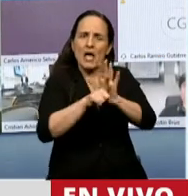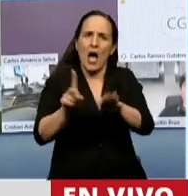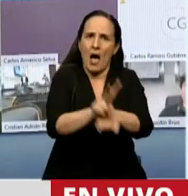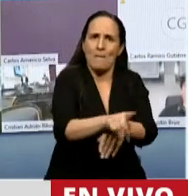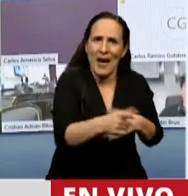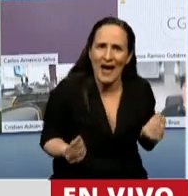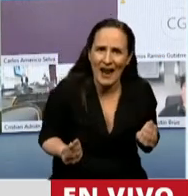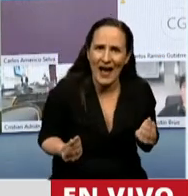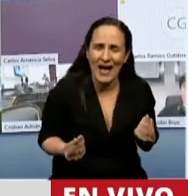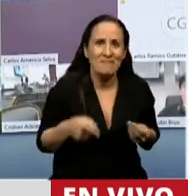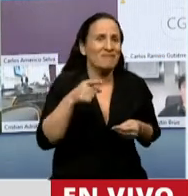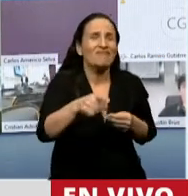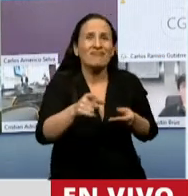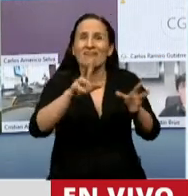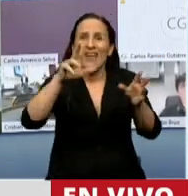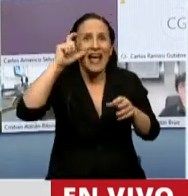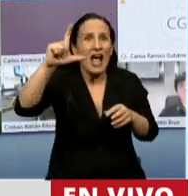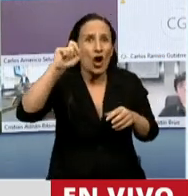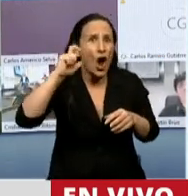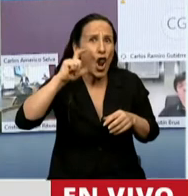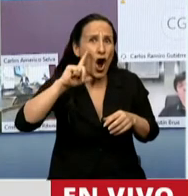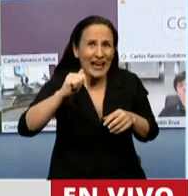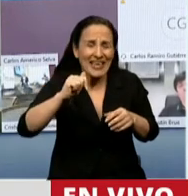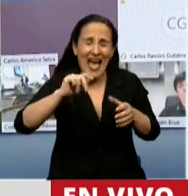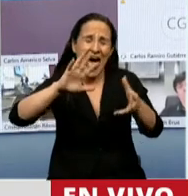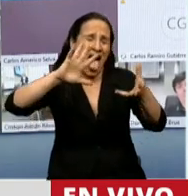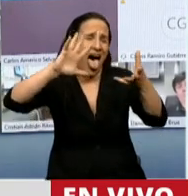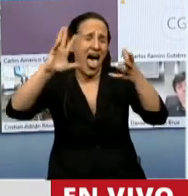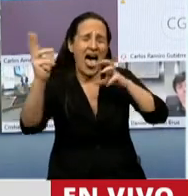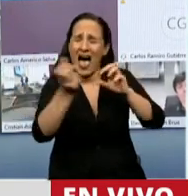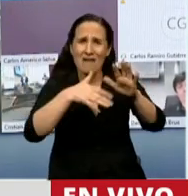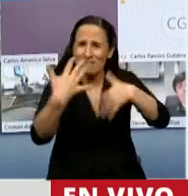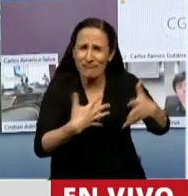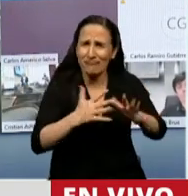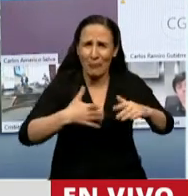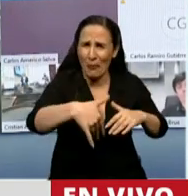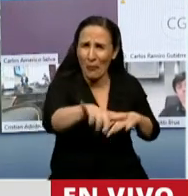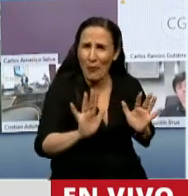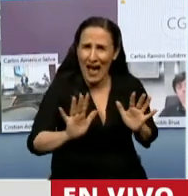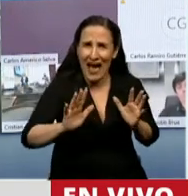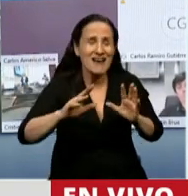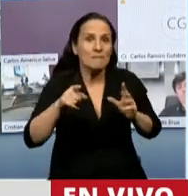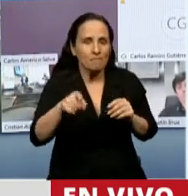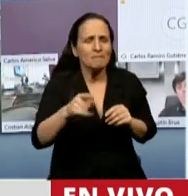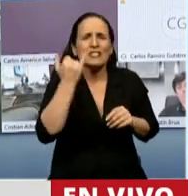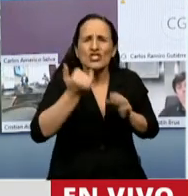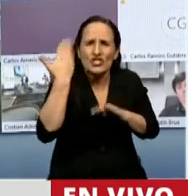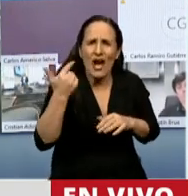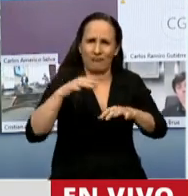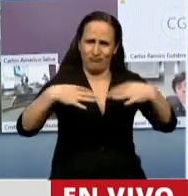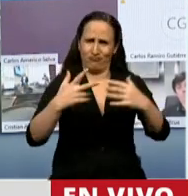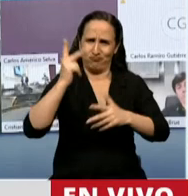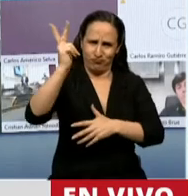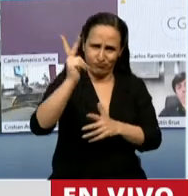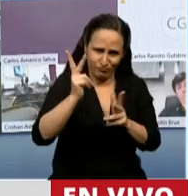colapso ecológico. Y lo dije en este recinto y lo dije en las comisiones y lo venimos diciendo en un